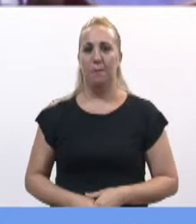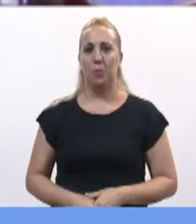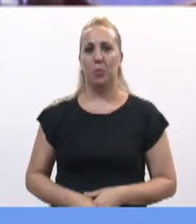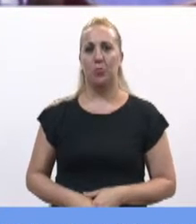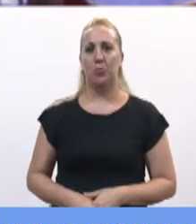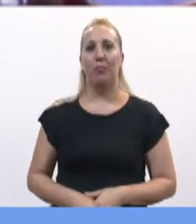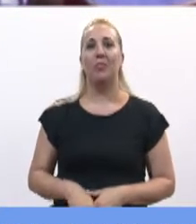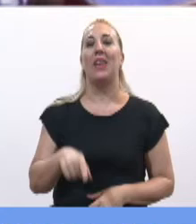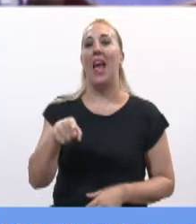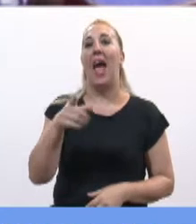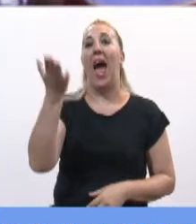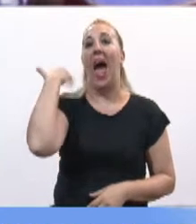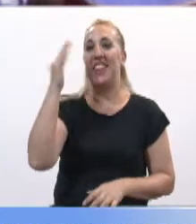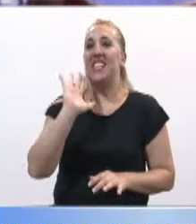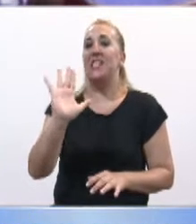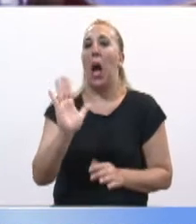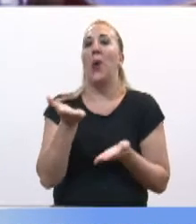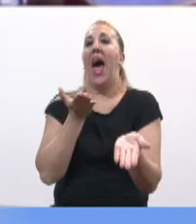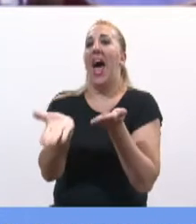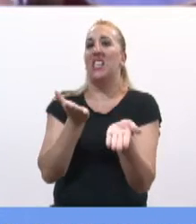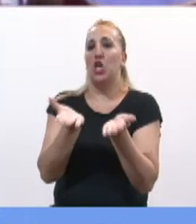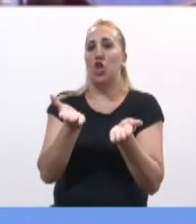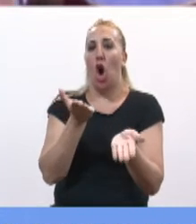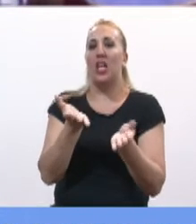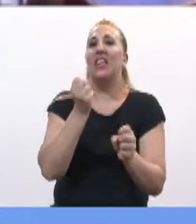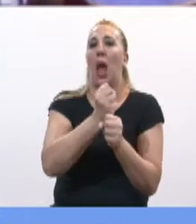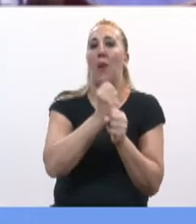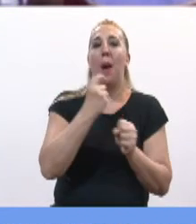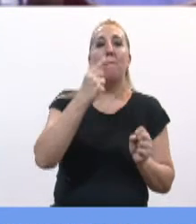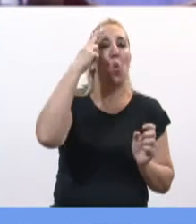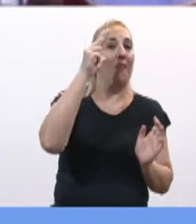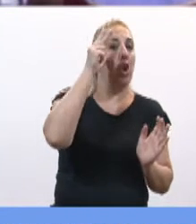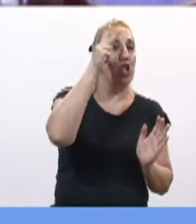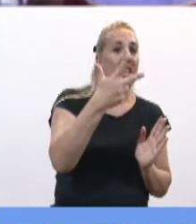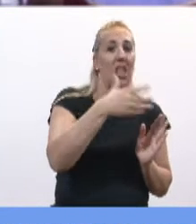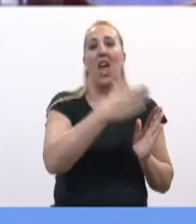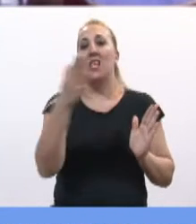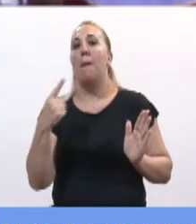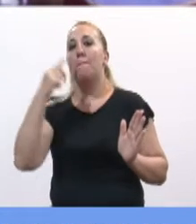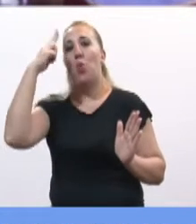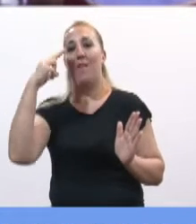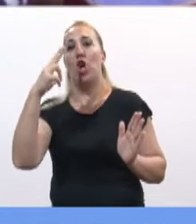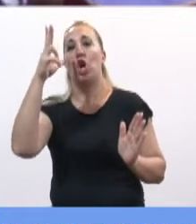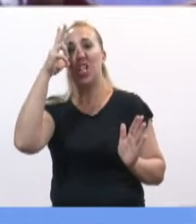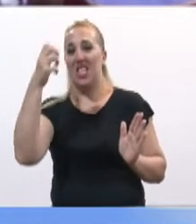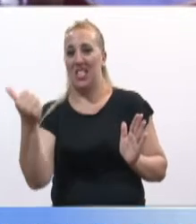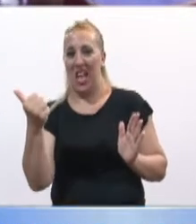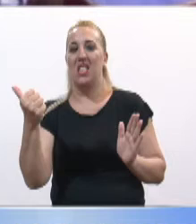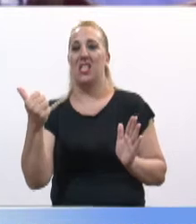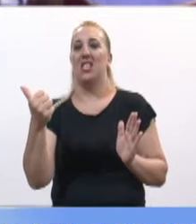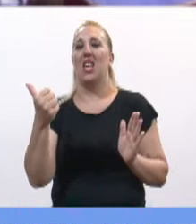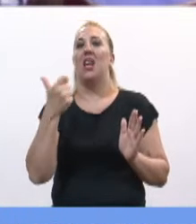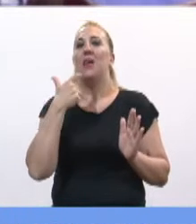él ya había sido asesor del 83 al 86 de la Comisión Bicameral de Investigadores de Ilícitos Económicos, que